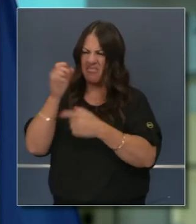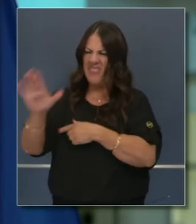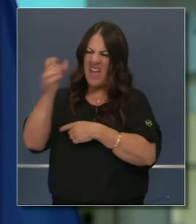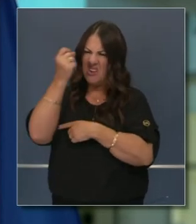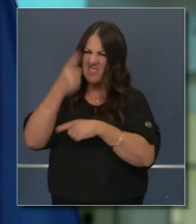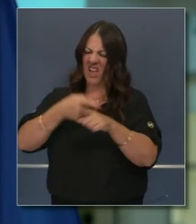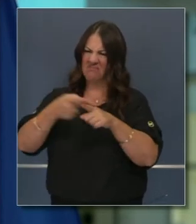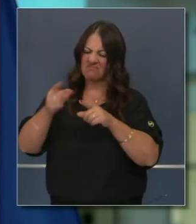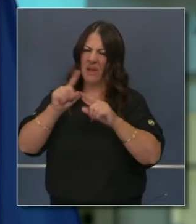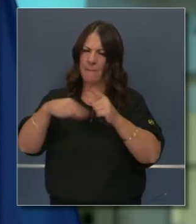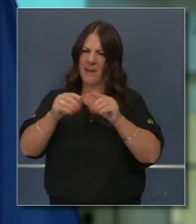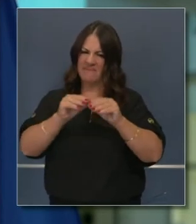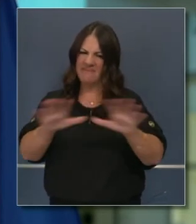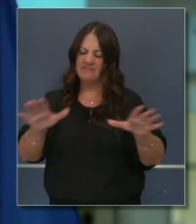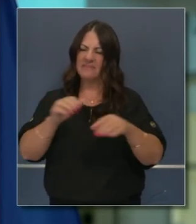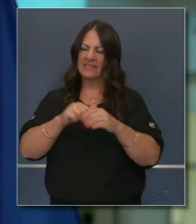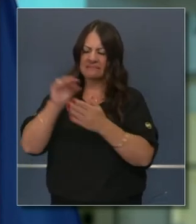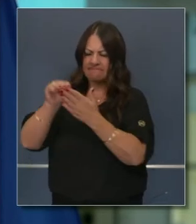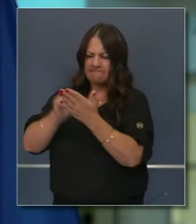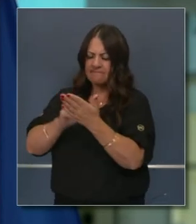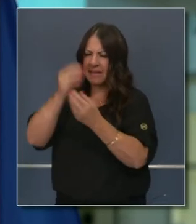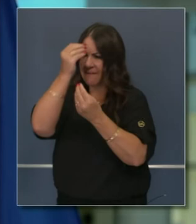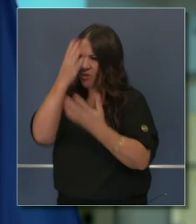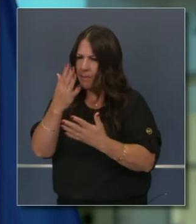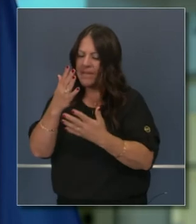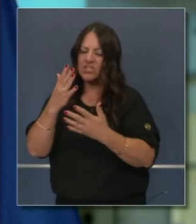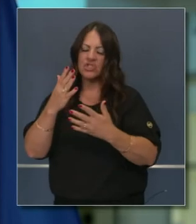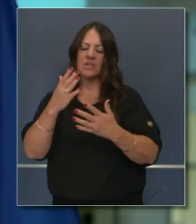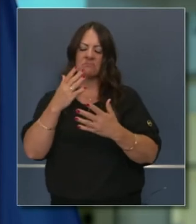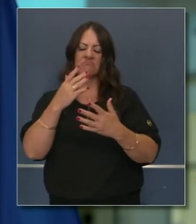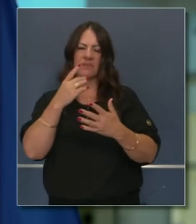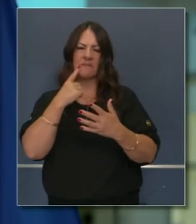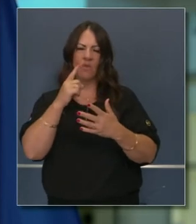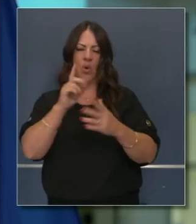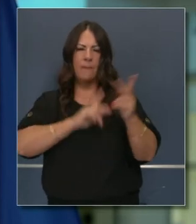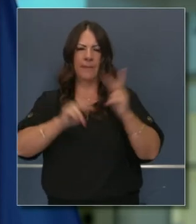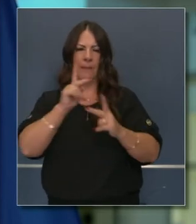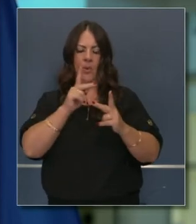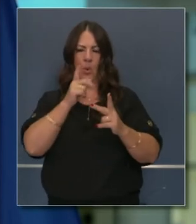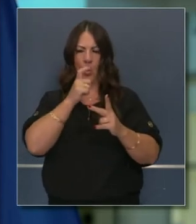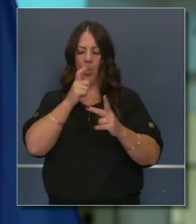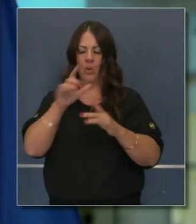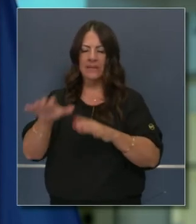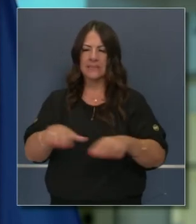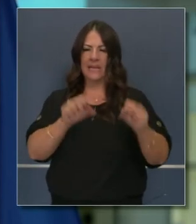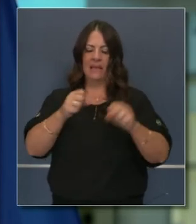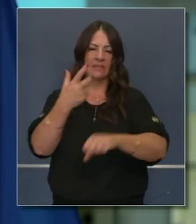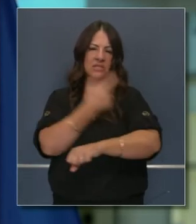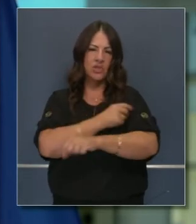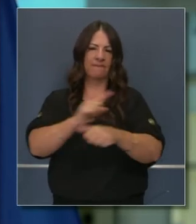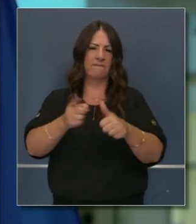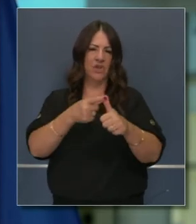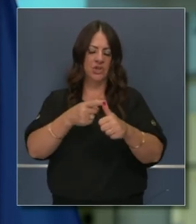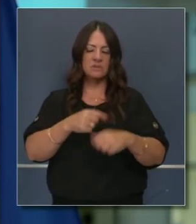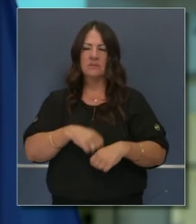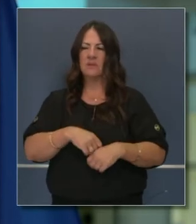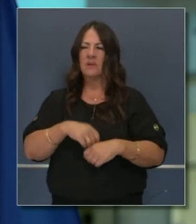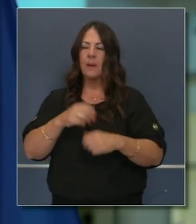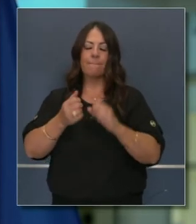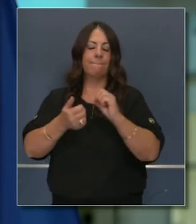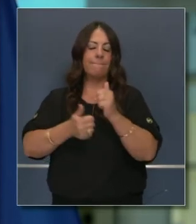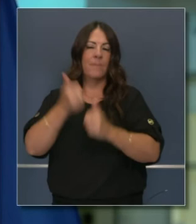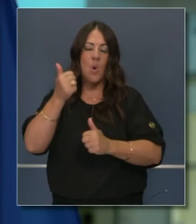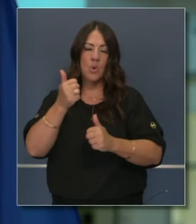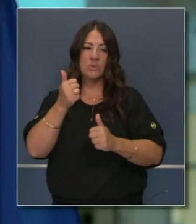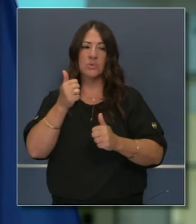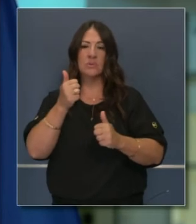colección de data, comprenden la cornucopia de factores que deben ser tomados en cuenta para